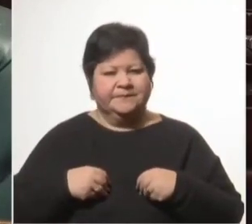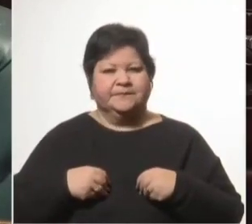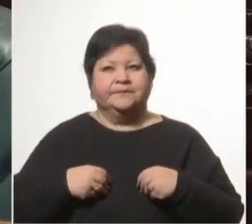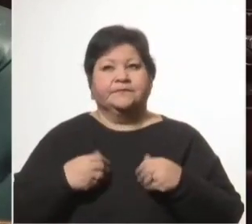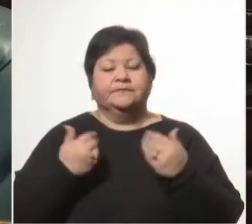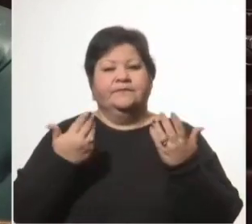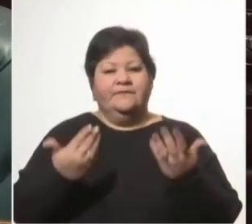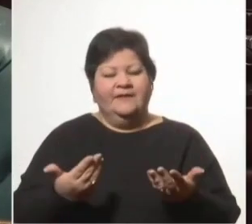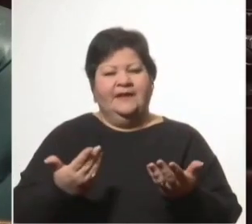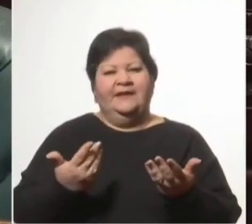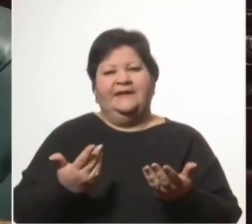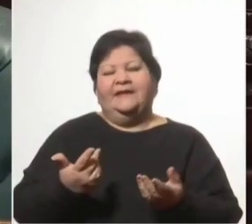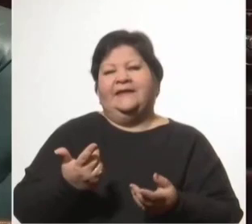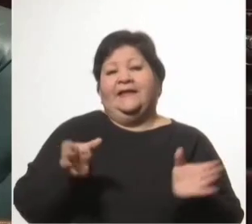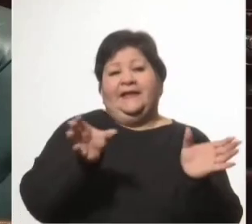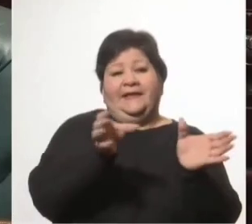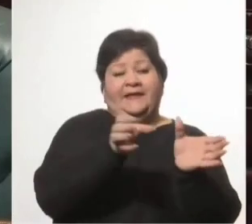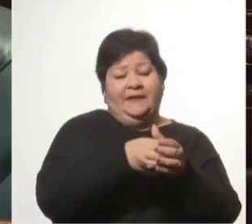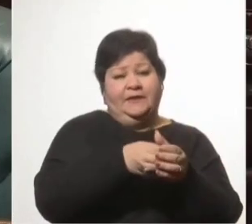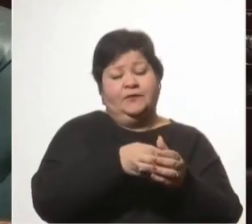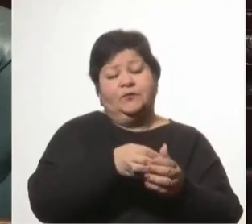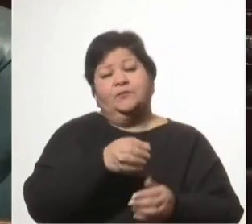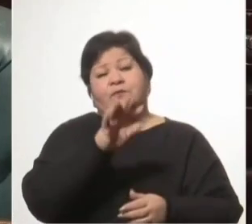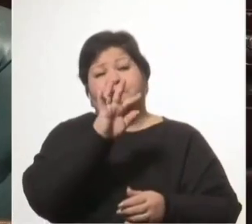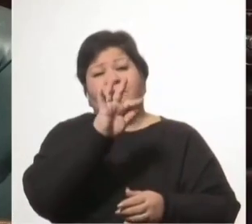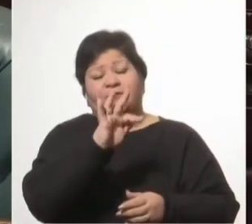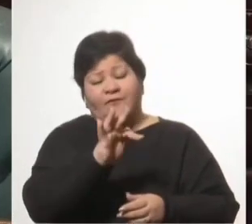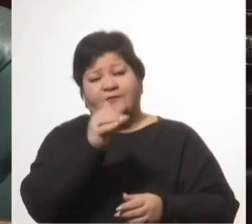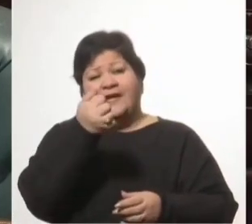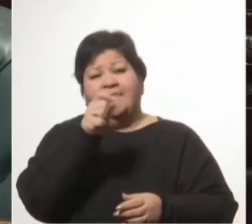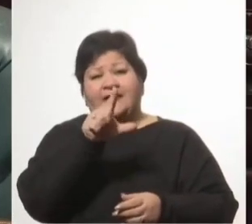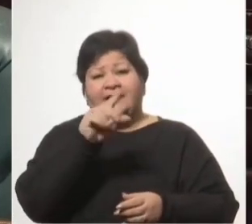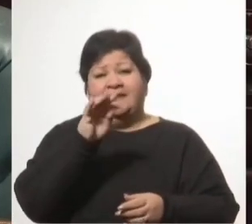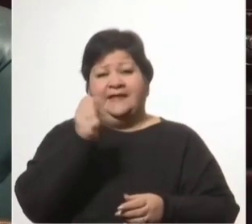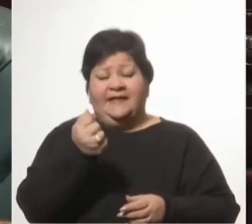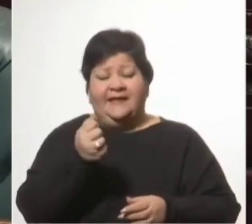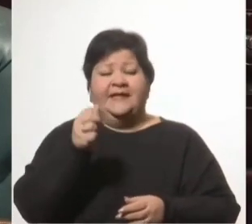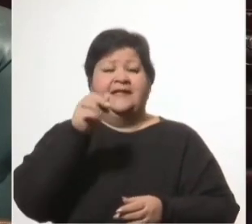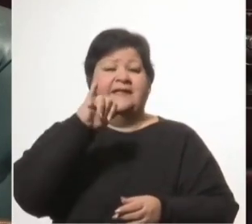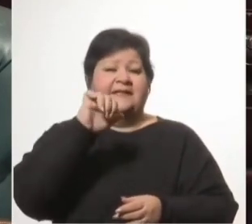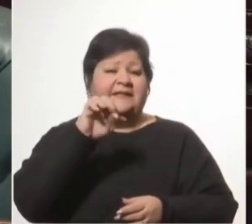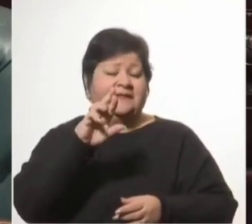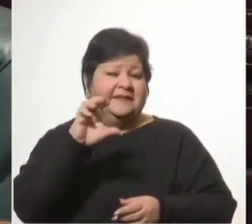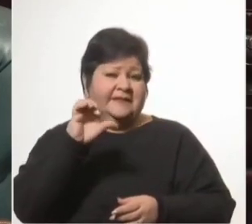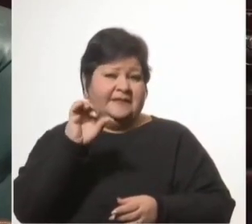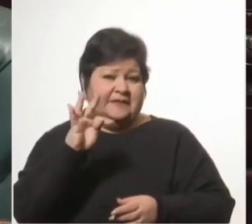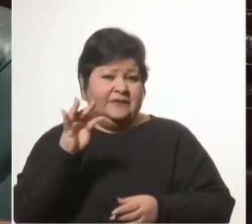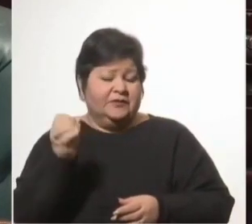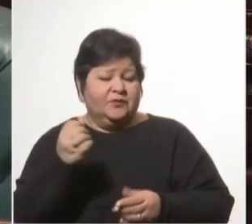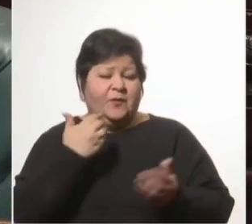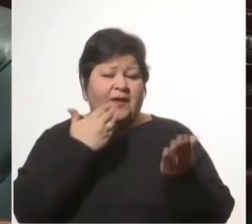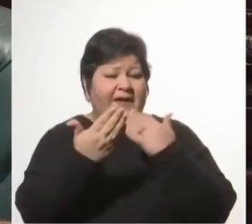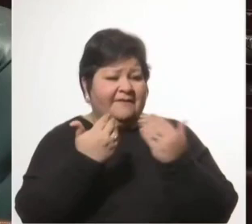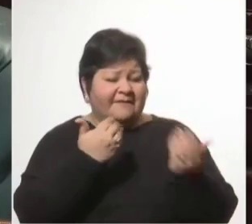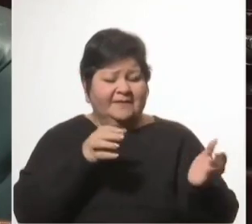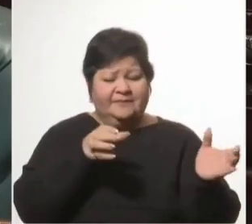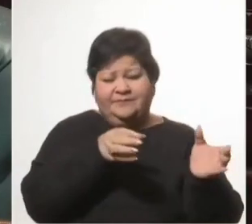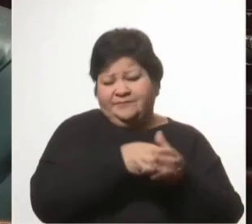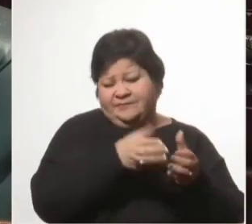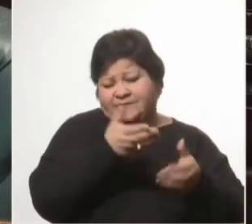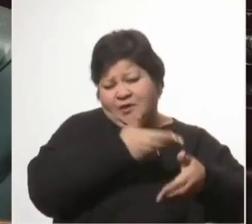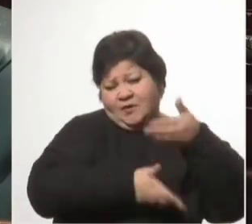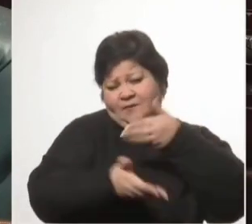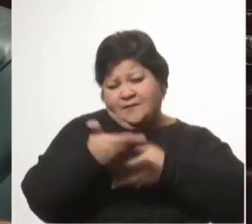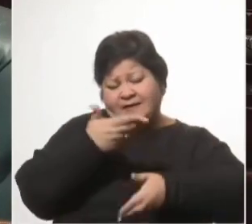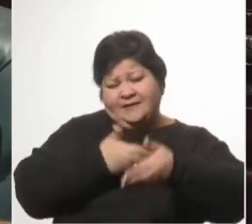desplegaba su monumental éxodo del pueblo oriental y la inolvidable Murgalá. El Bananita González hacía deleites